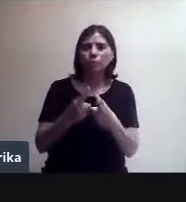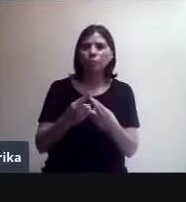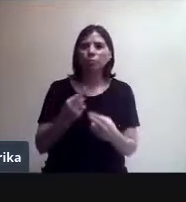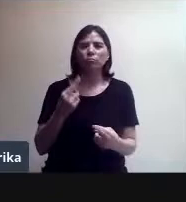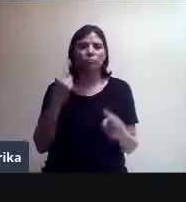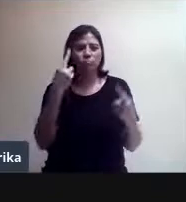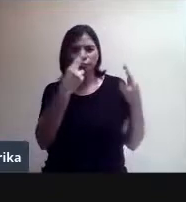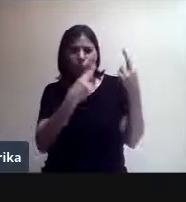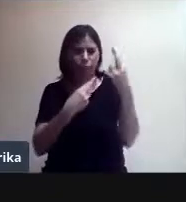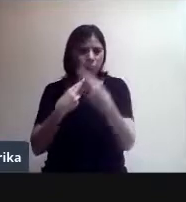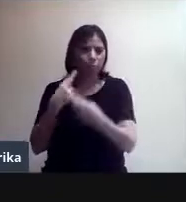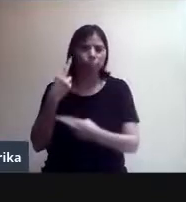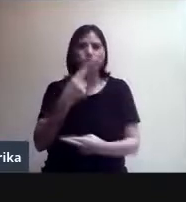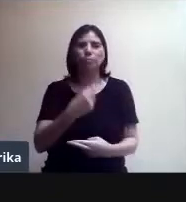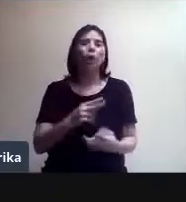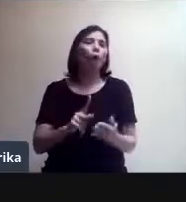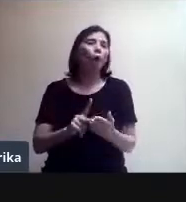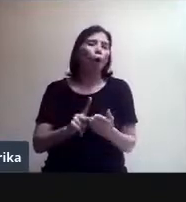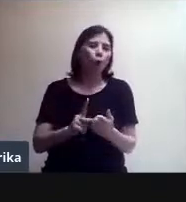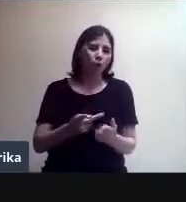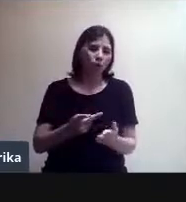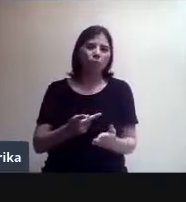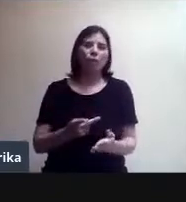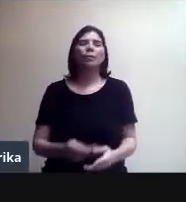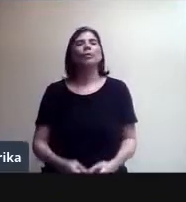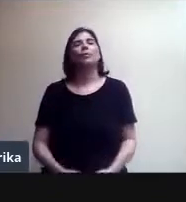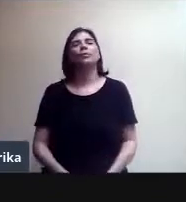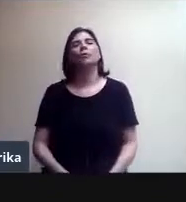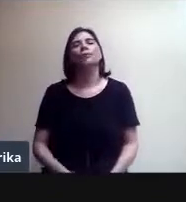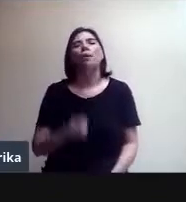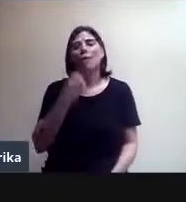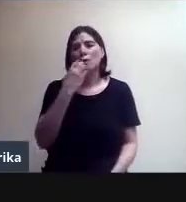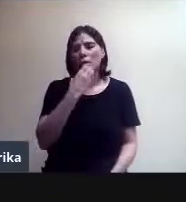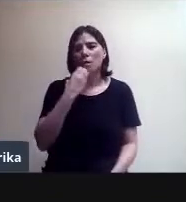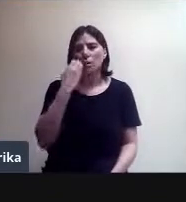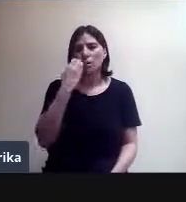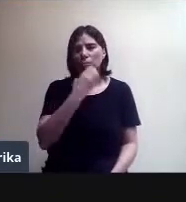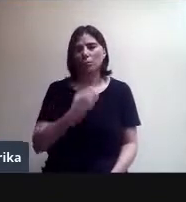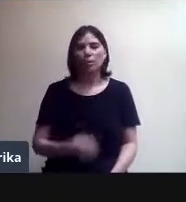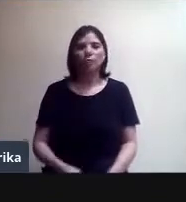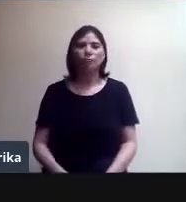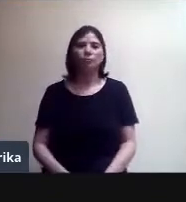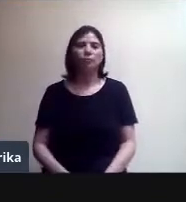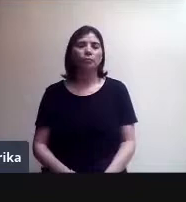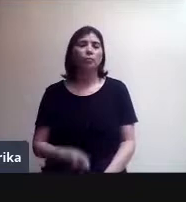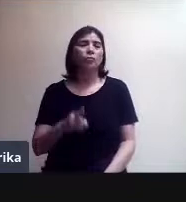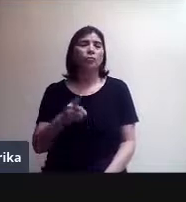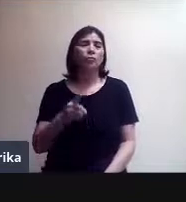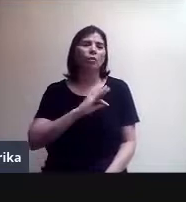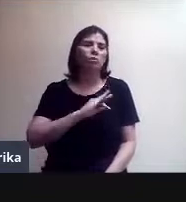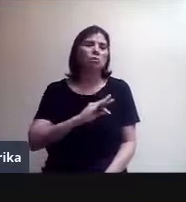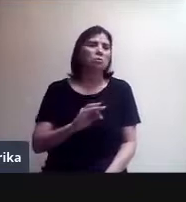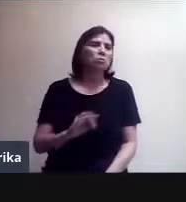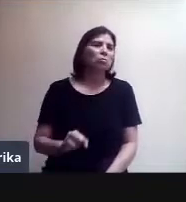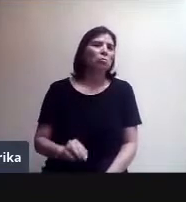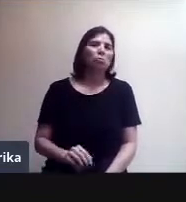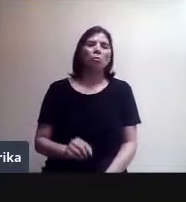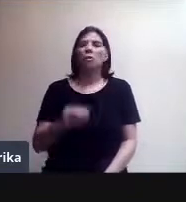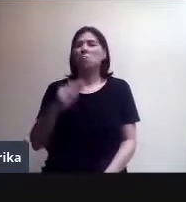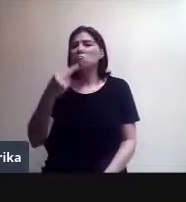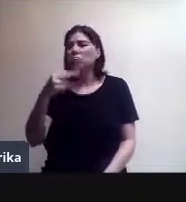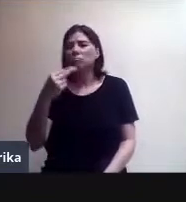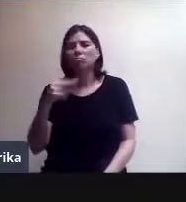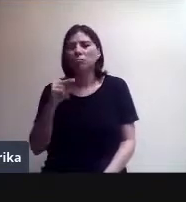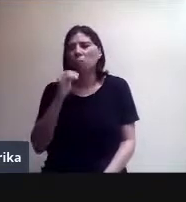ciclo escolar. O sea, uno puede bautizar la reunión como quiera. Pero también, cuando le da clic aquí,